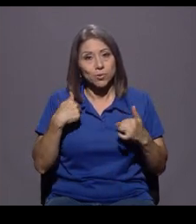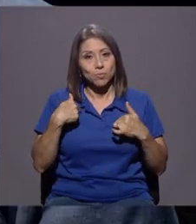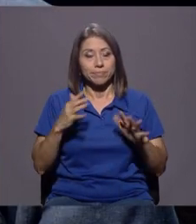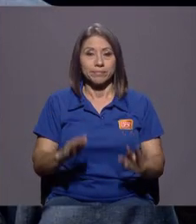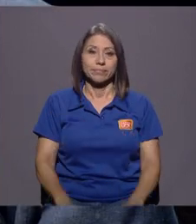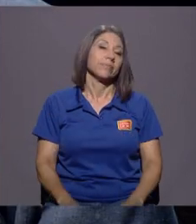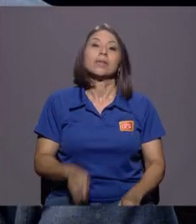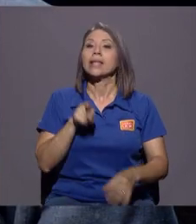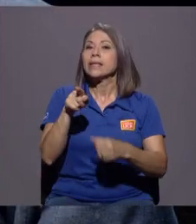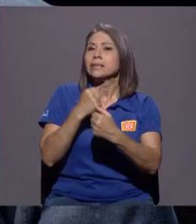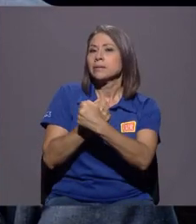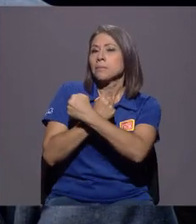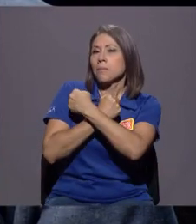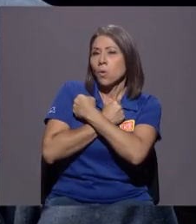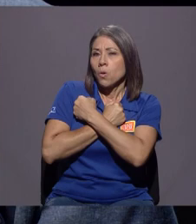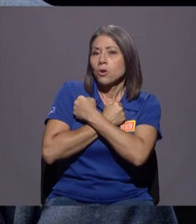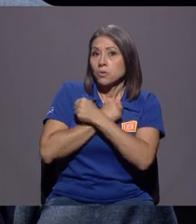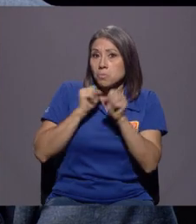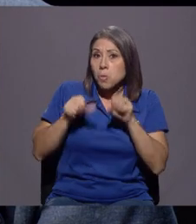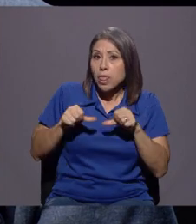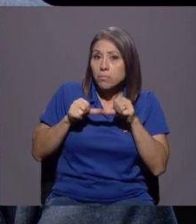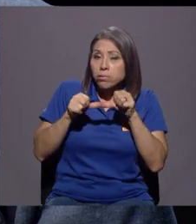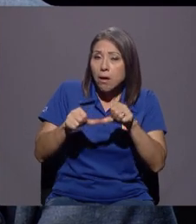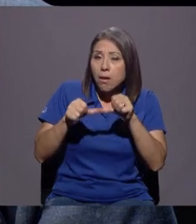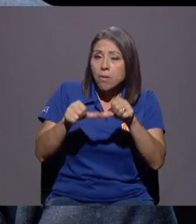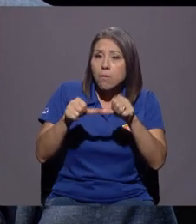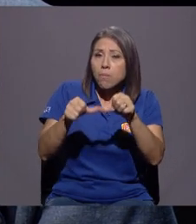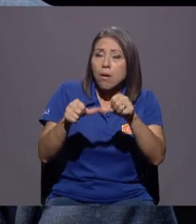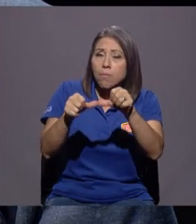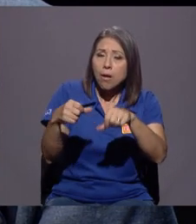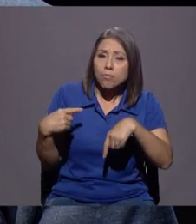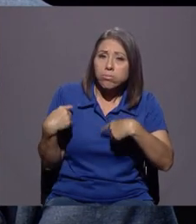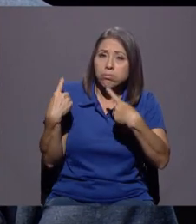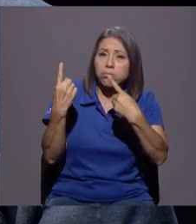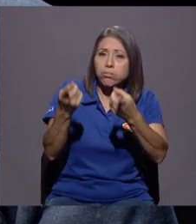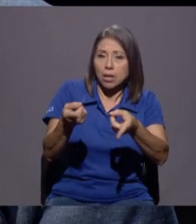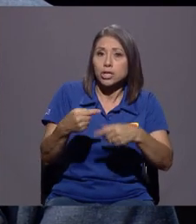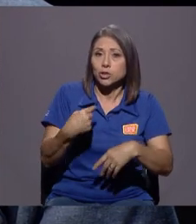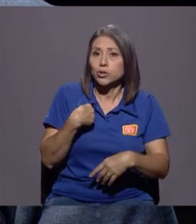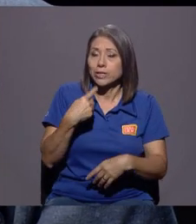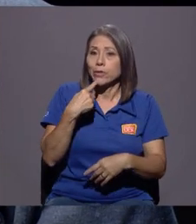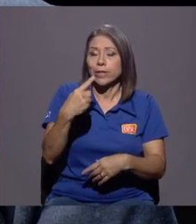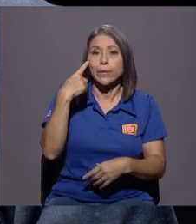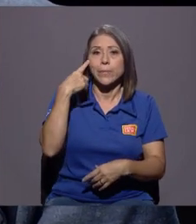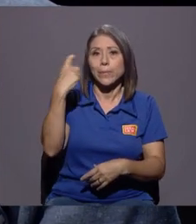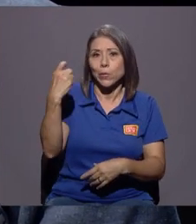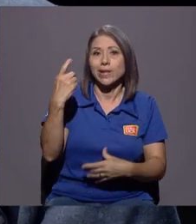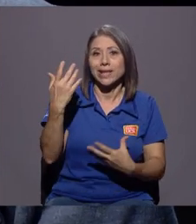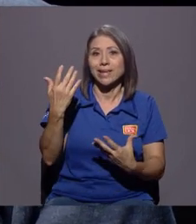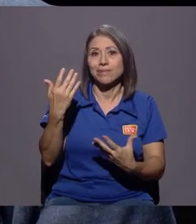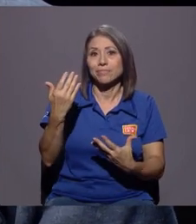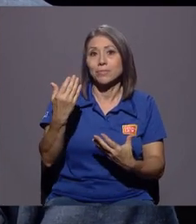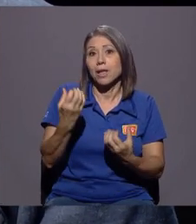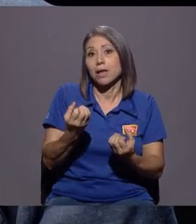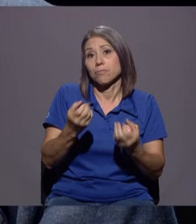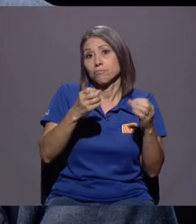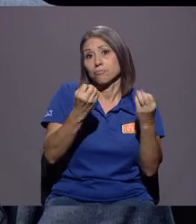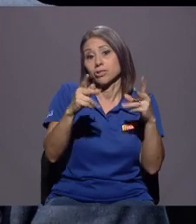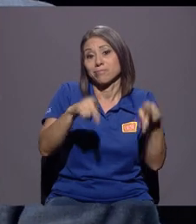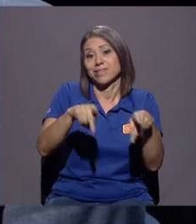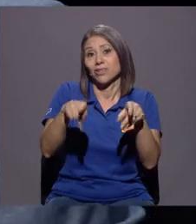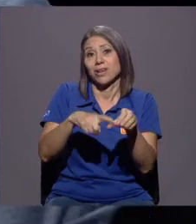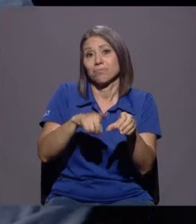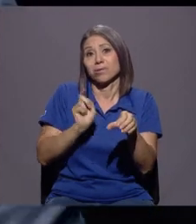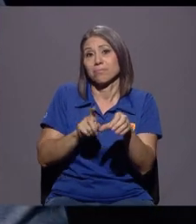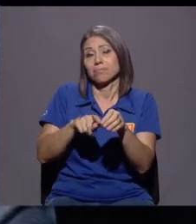Ese amor, ¿usted cree que se puede sostener en el tiempo? Sobre todo, se lo digo porque han tenido bajas sensibles. Y en